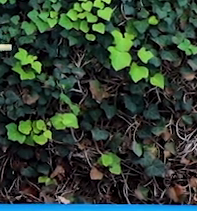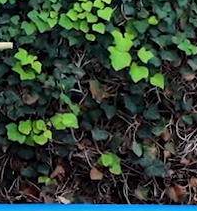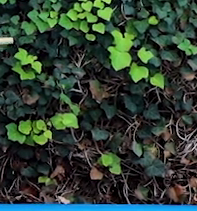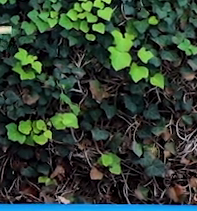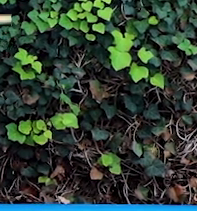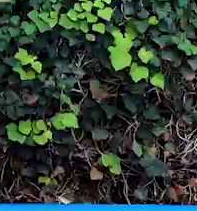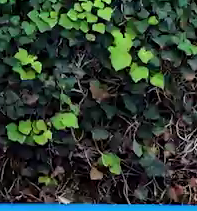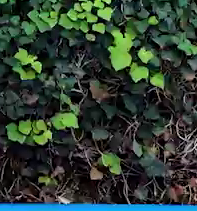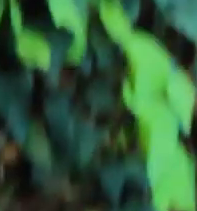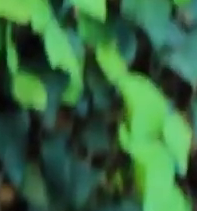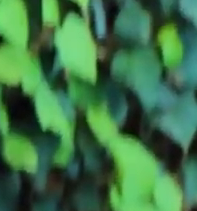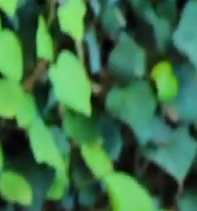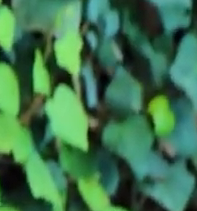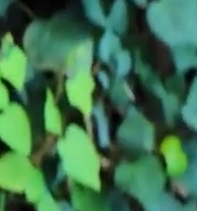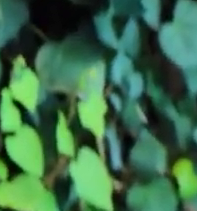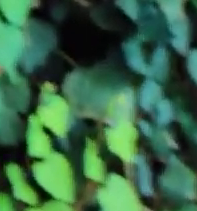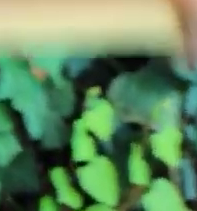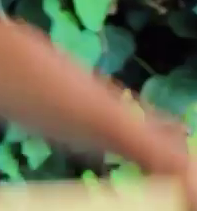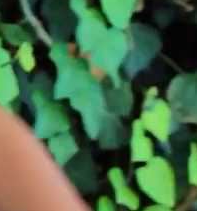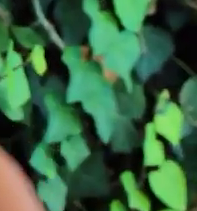Una más.